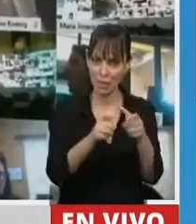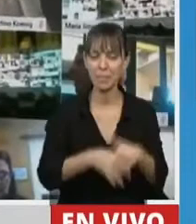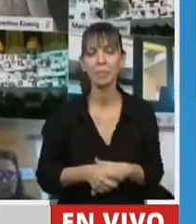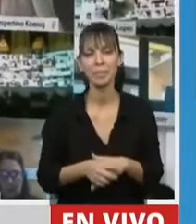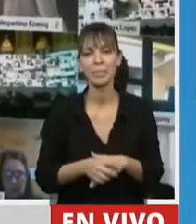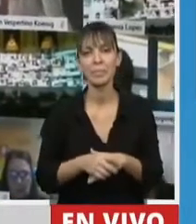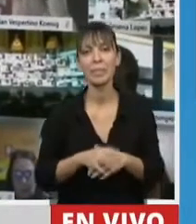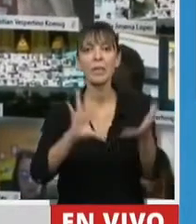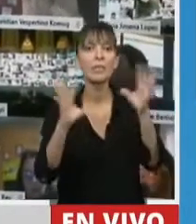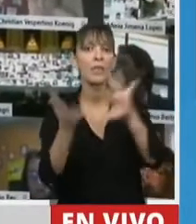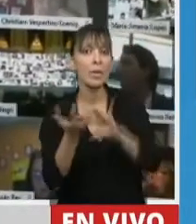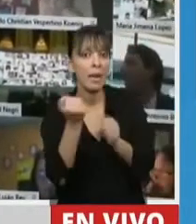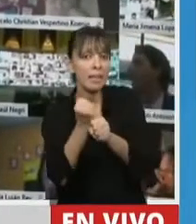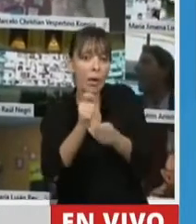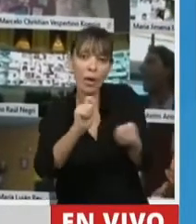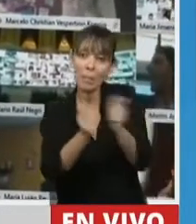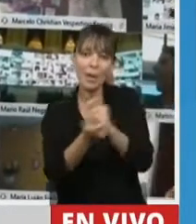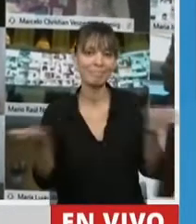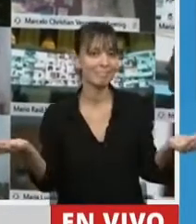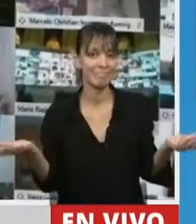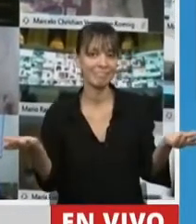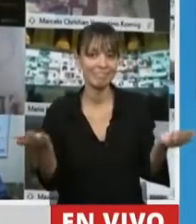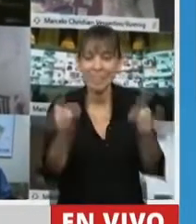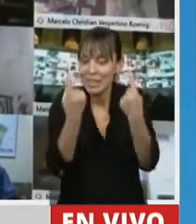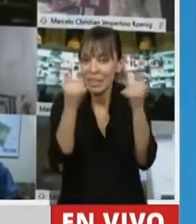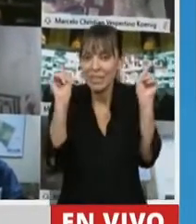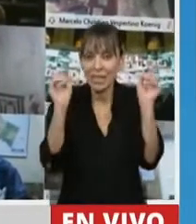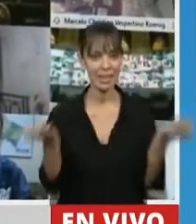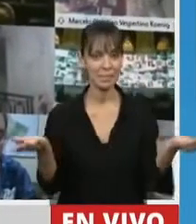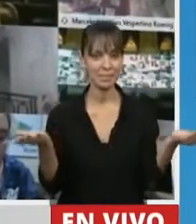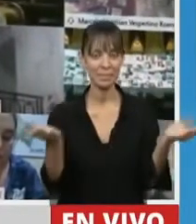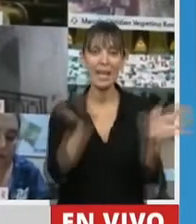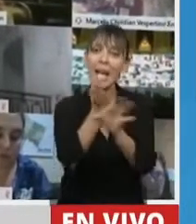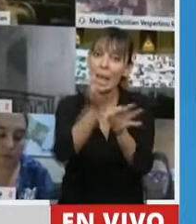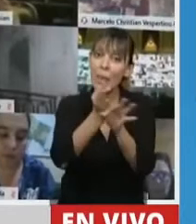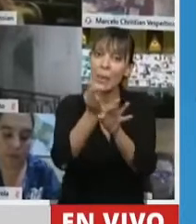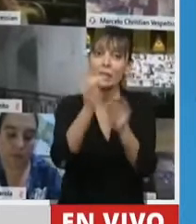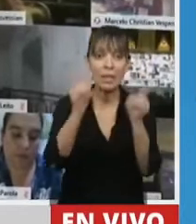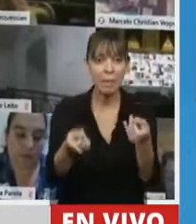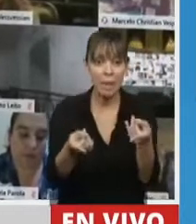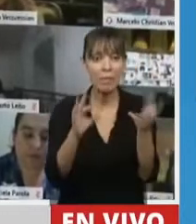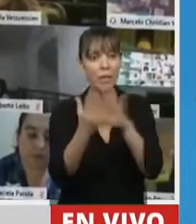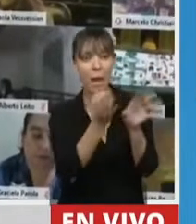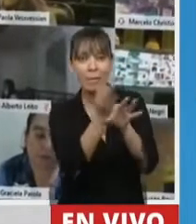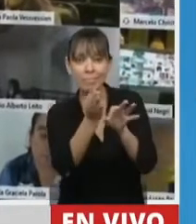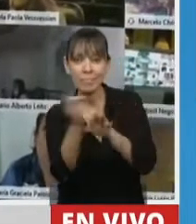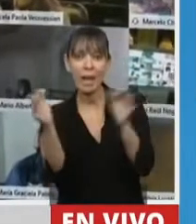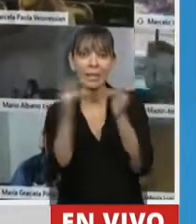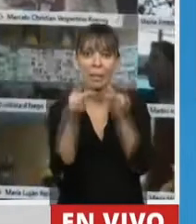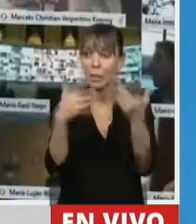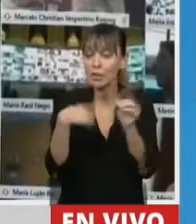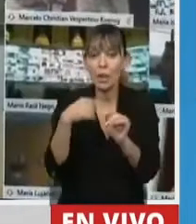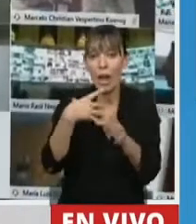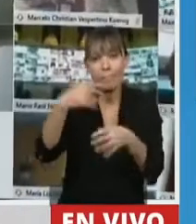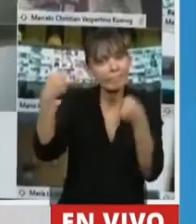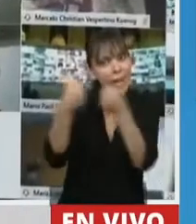Cambió la modalidad, es una metodología diferente. La educación a distancia es cierto lo que dice, por eso coincido en